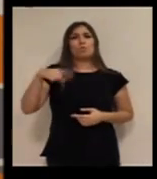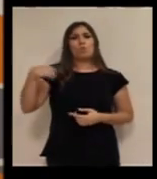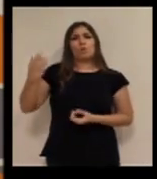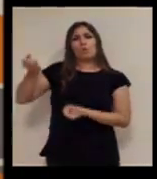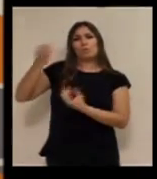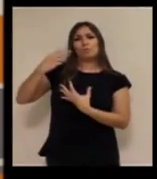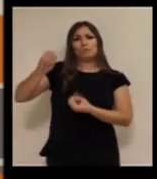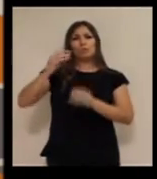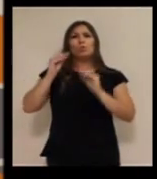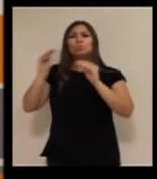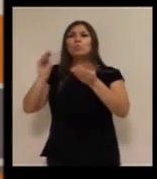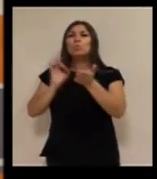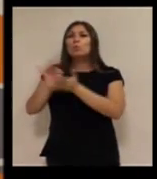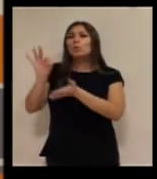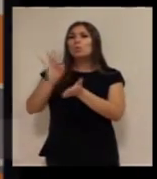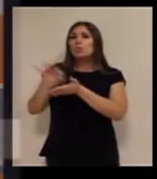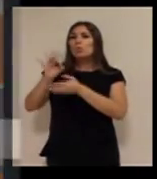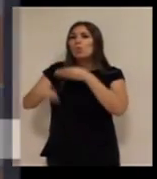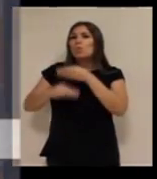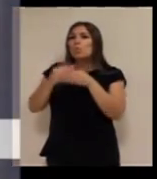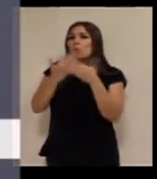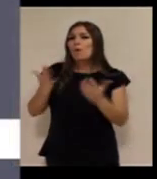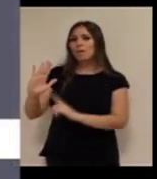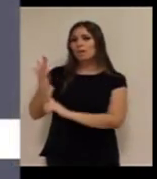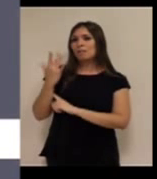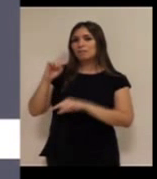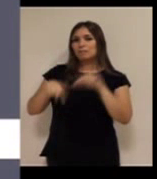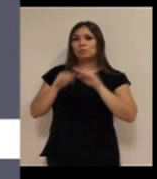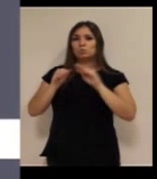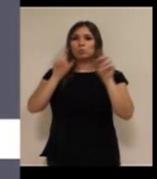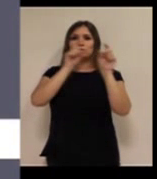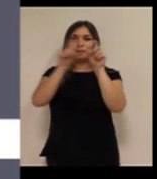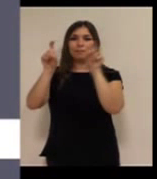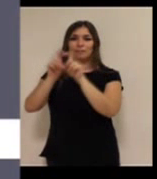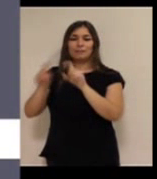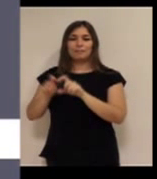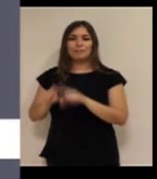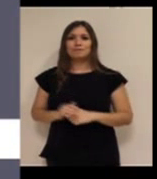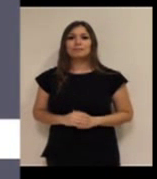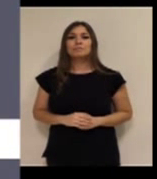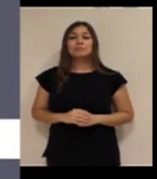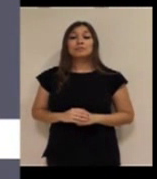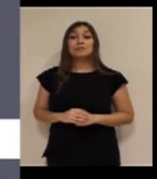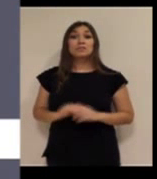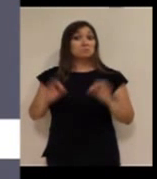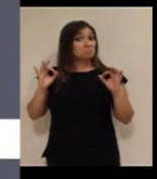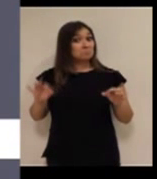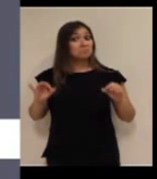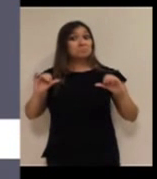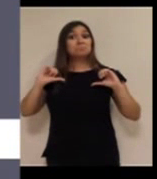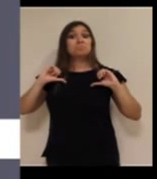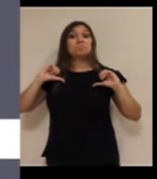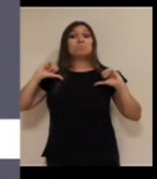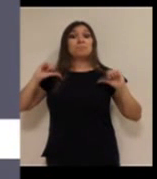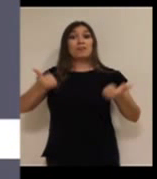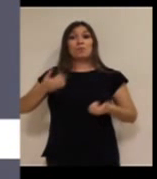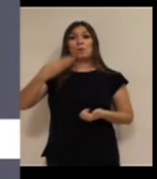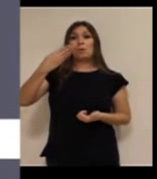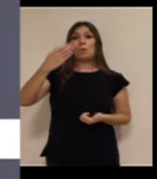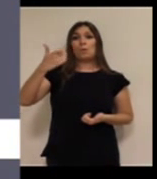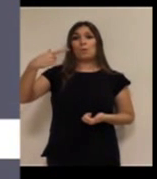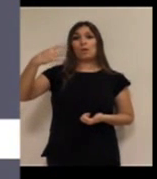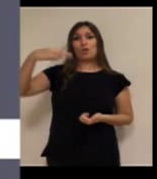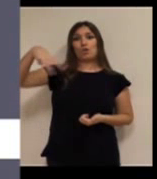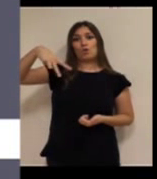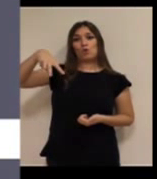comente un poquito los servicios que realizan en diferentes entidades. Y si os parece, empiezo por Begoña.